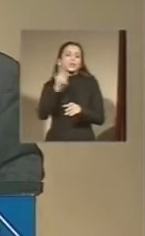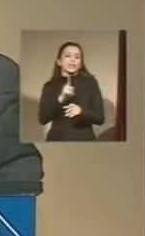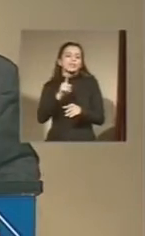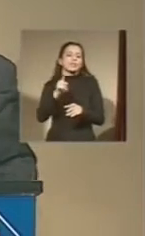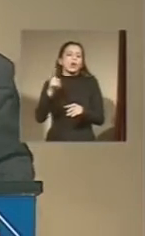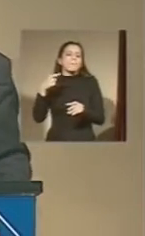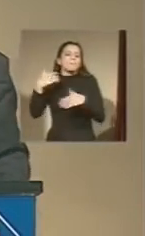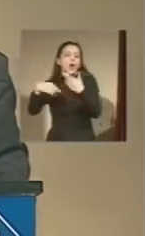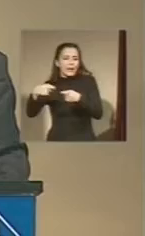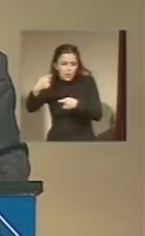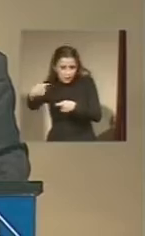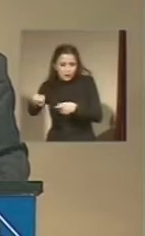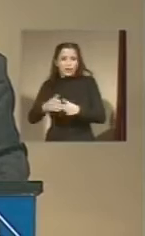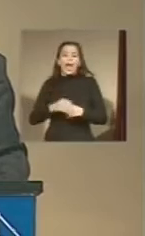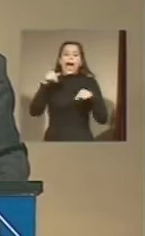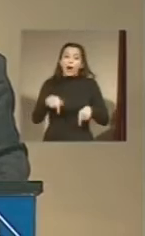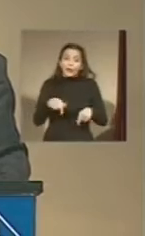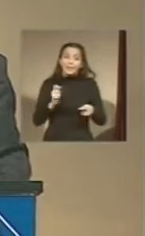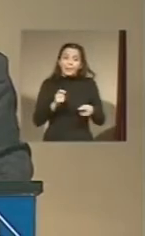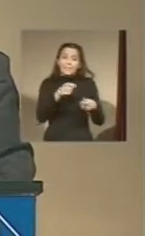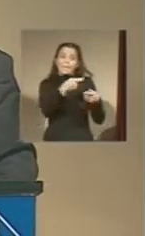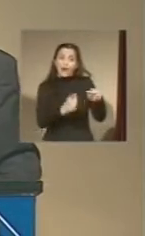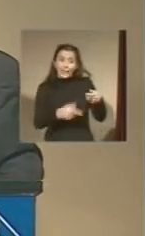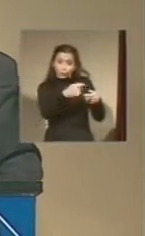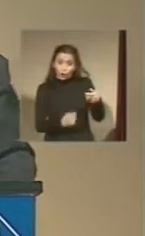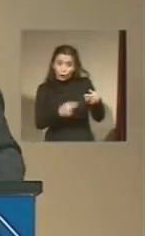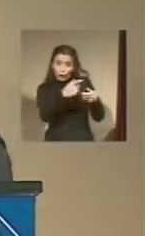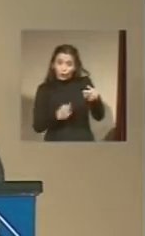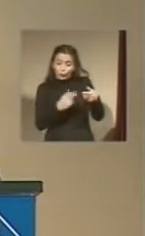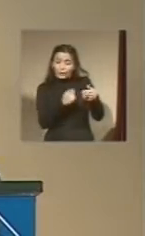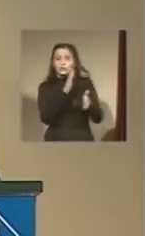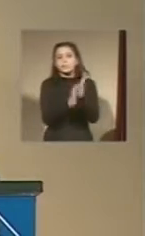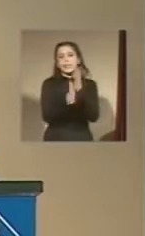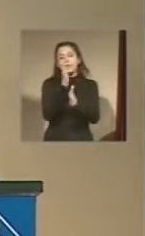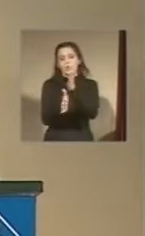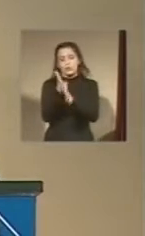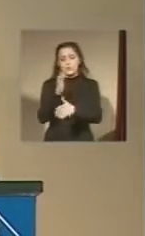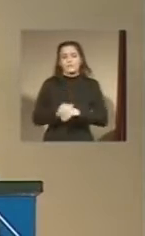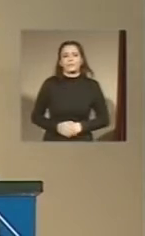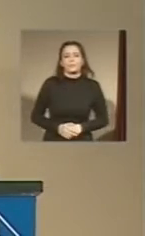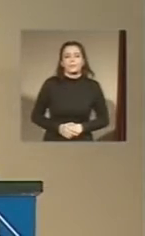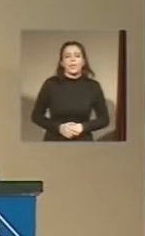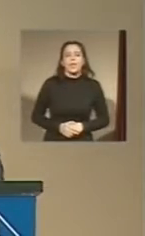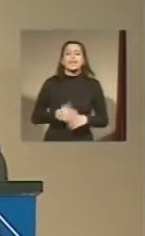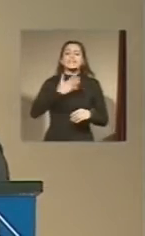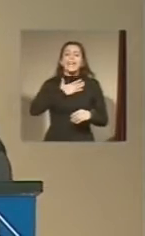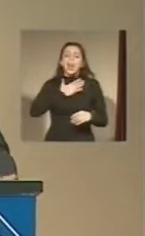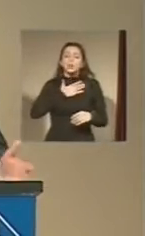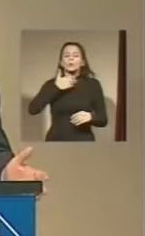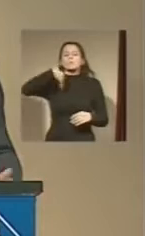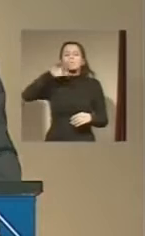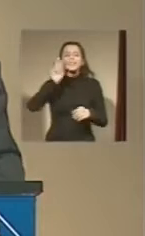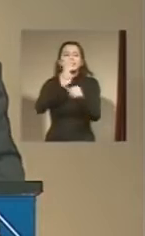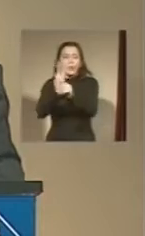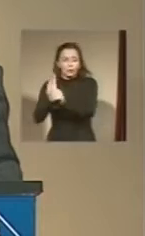boleto educativo gratuito para que la educación vuele más alto. En materia de salud, más cobertura, más equipamiento,